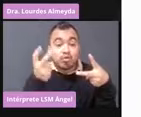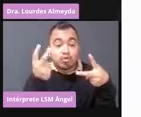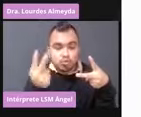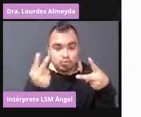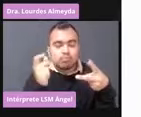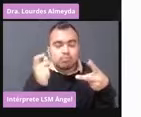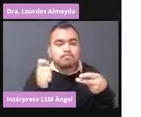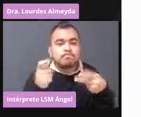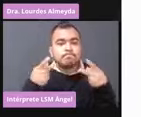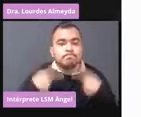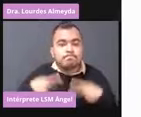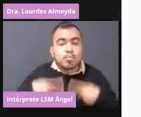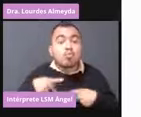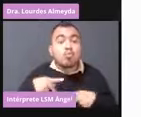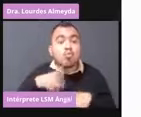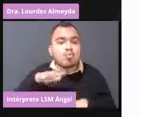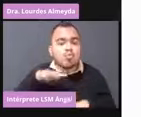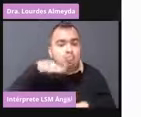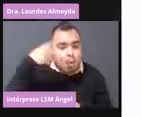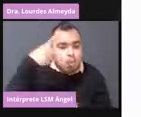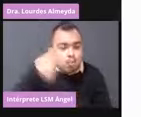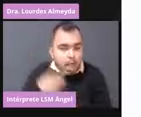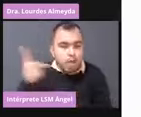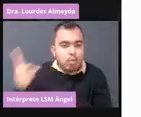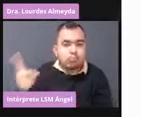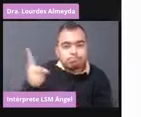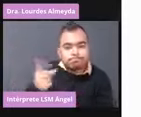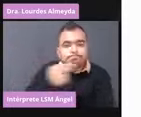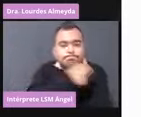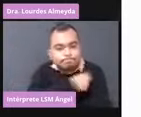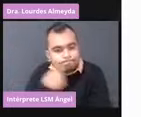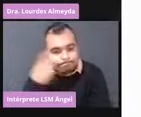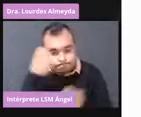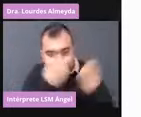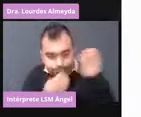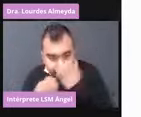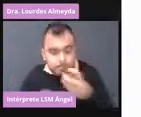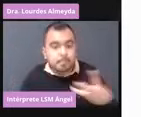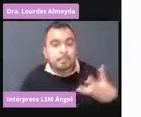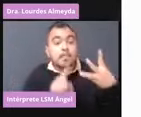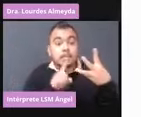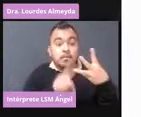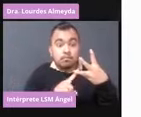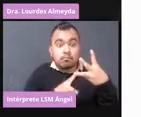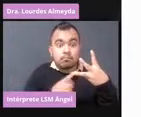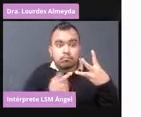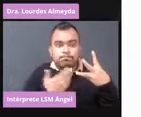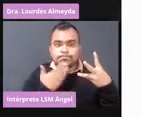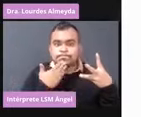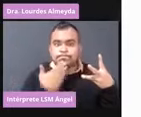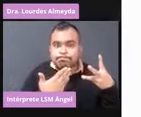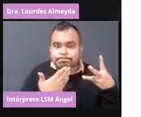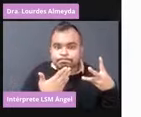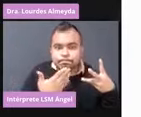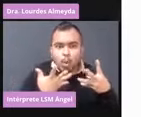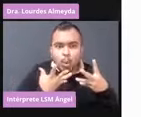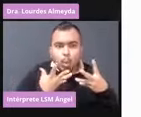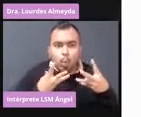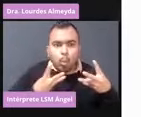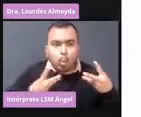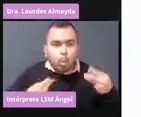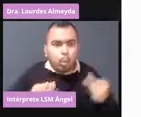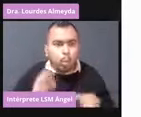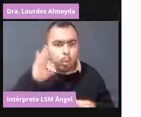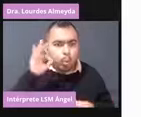voluntarios humanos. La tres es el estudio de eficacia con aproximadamente